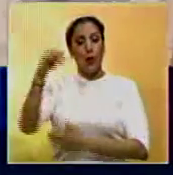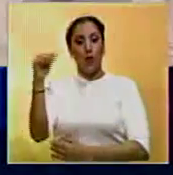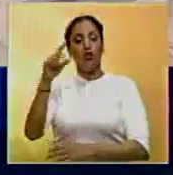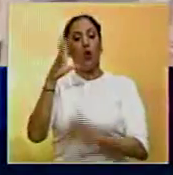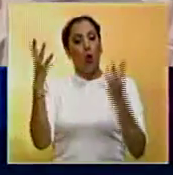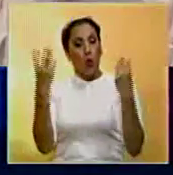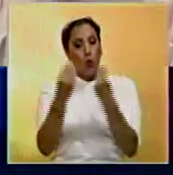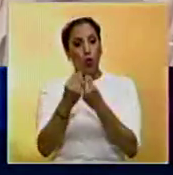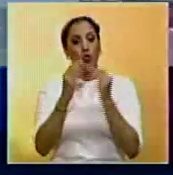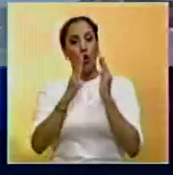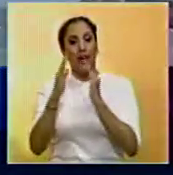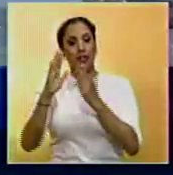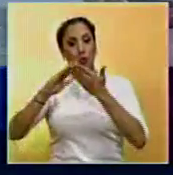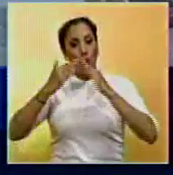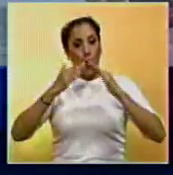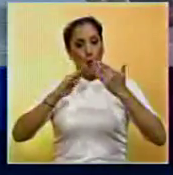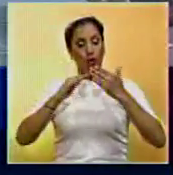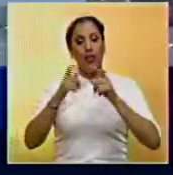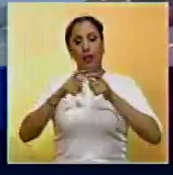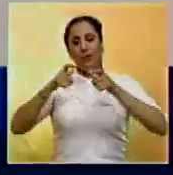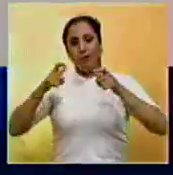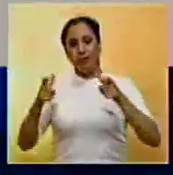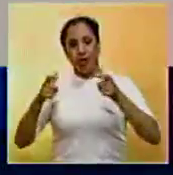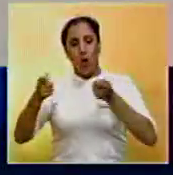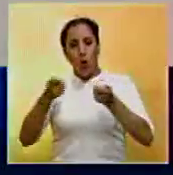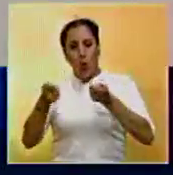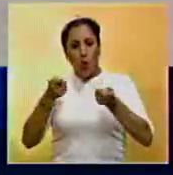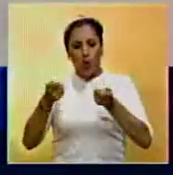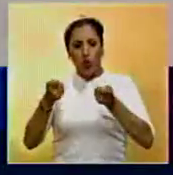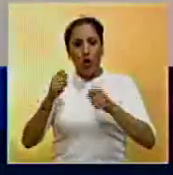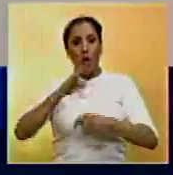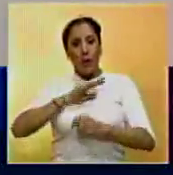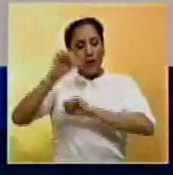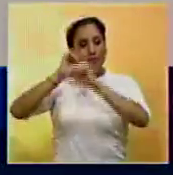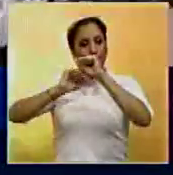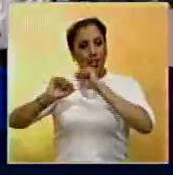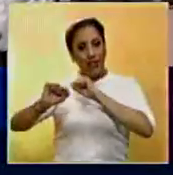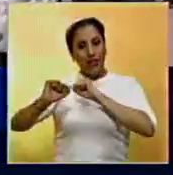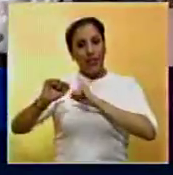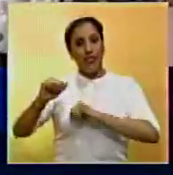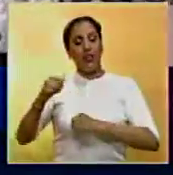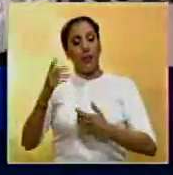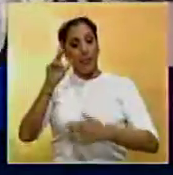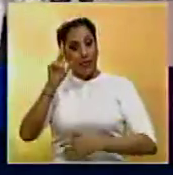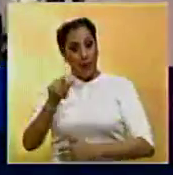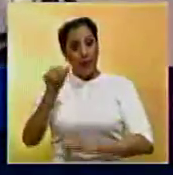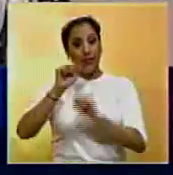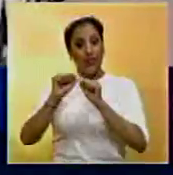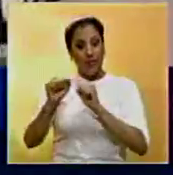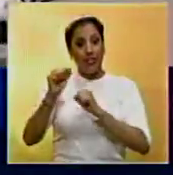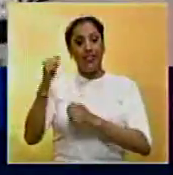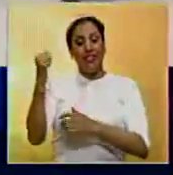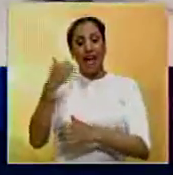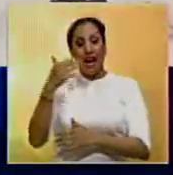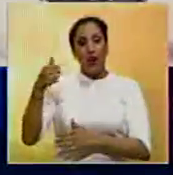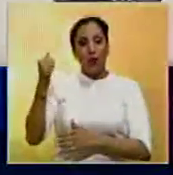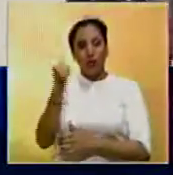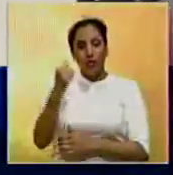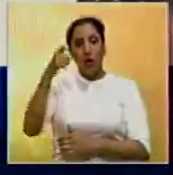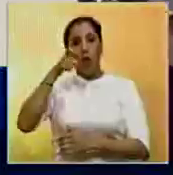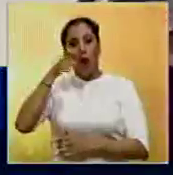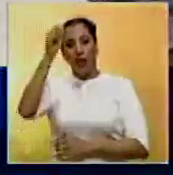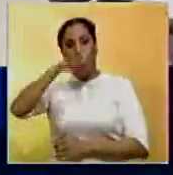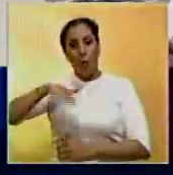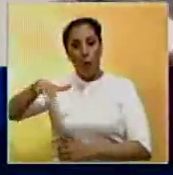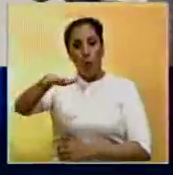organizaciones comunitarias, la ampliación de los controles a la parte preventiva con la ONA, prevención del delito y guardia del pueblo,